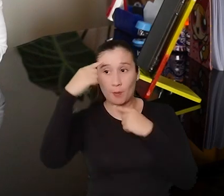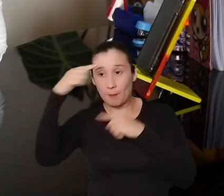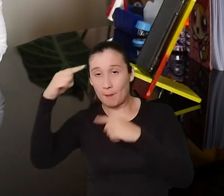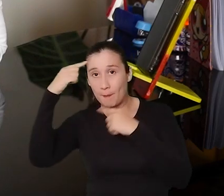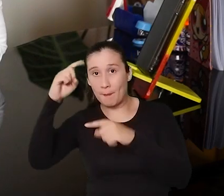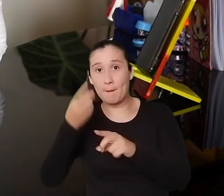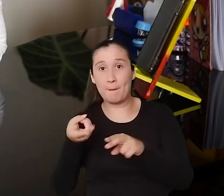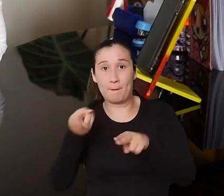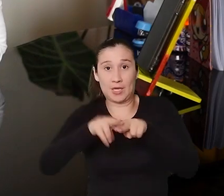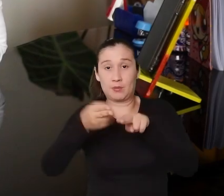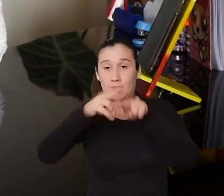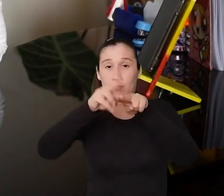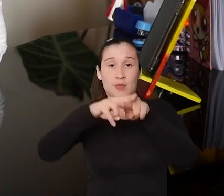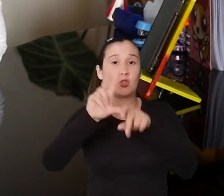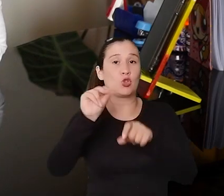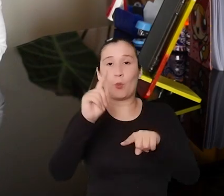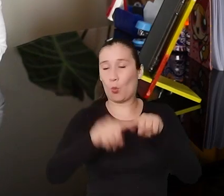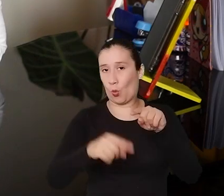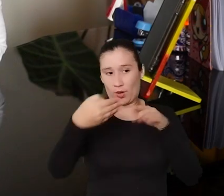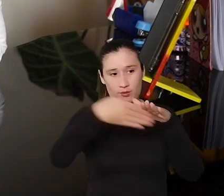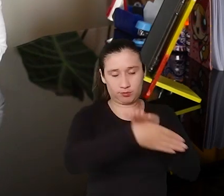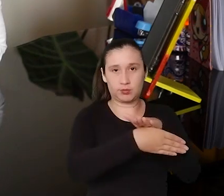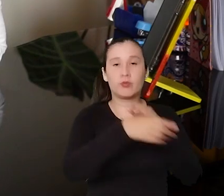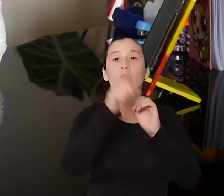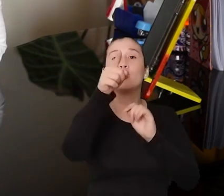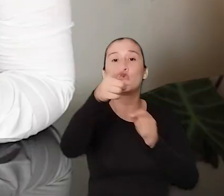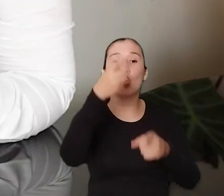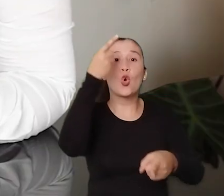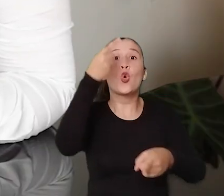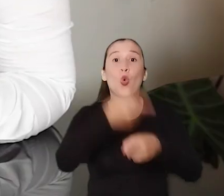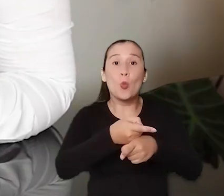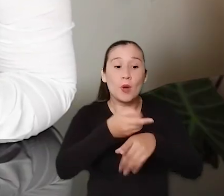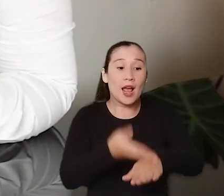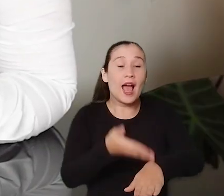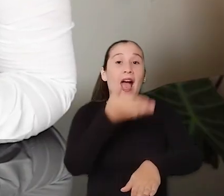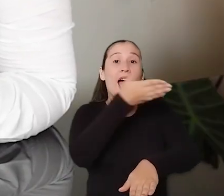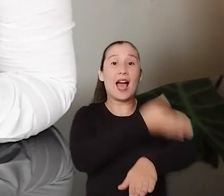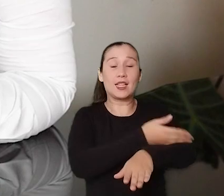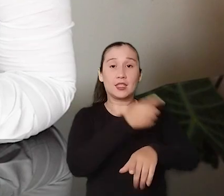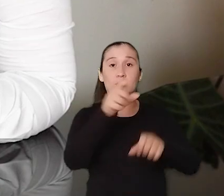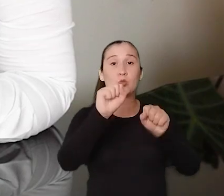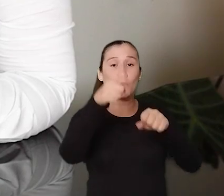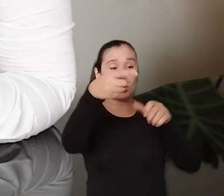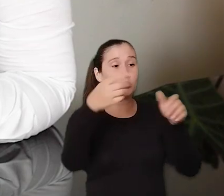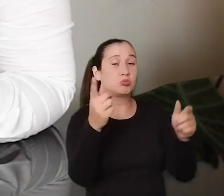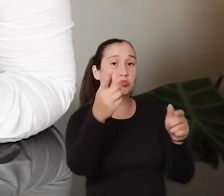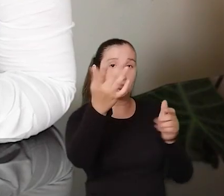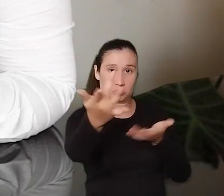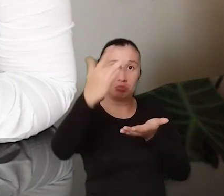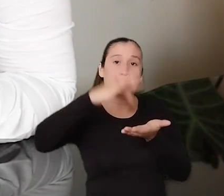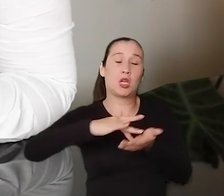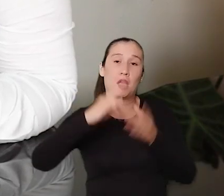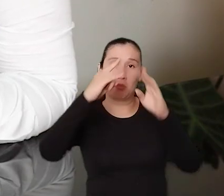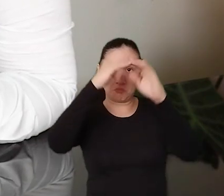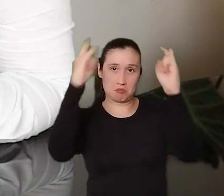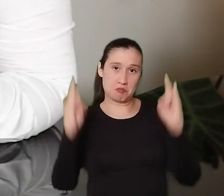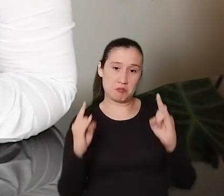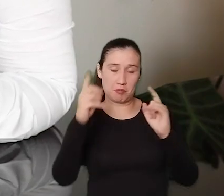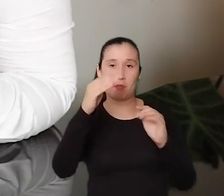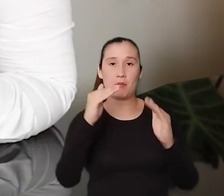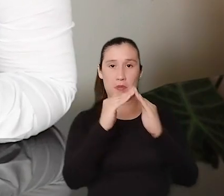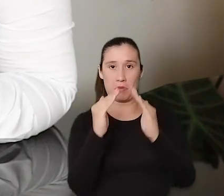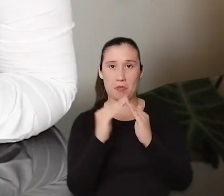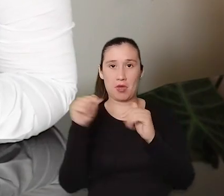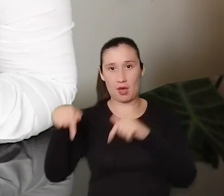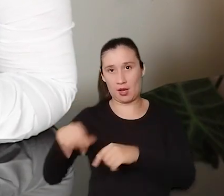superiores a cuatro salarios mínimos mensuales legales vigentes. Los hogares que cumplan con los requisitos antes descritos pueden acercarse al